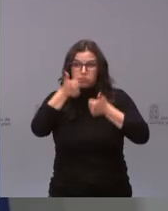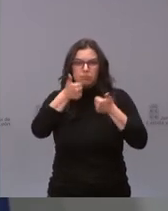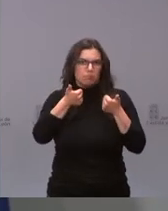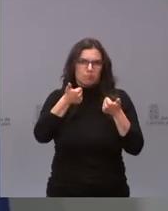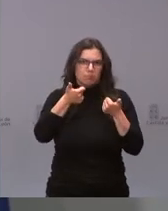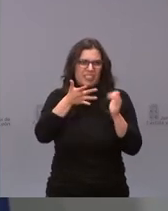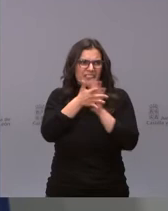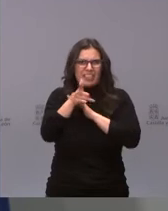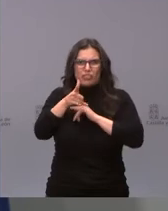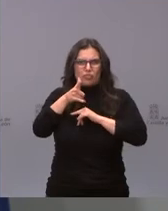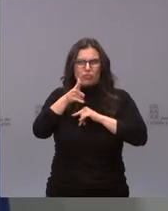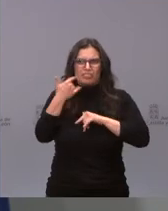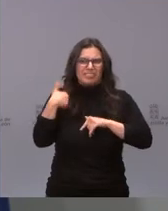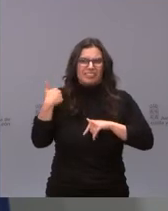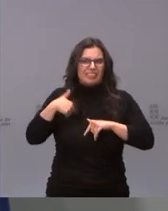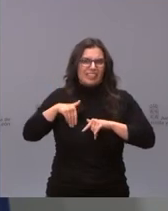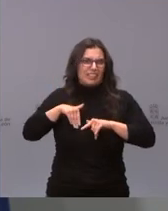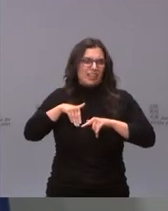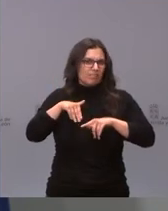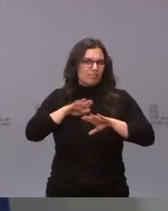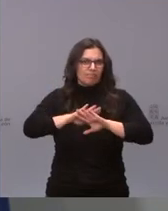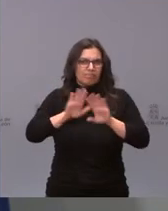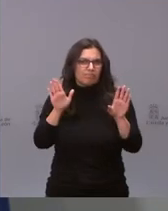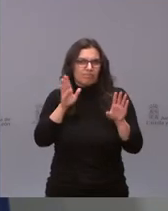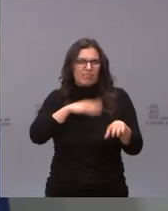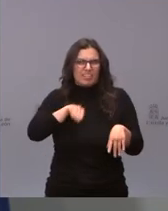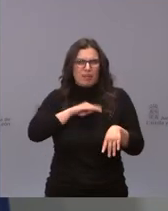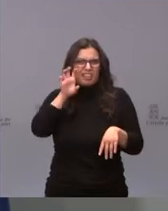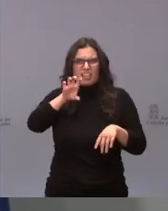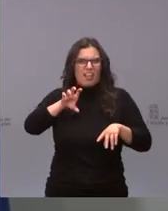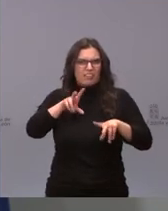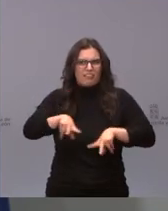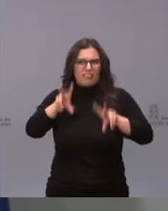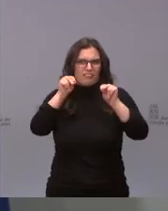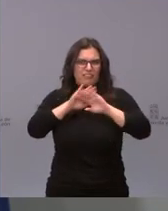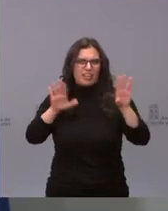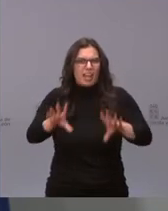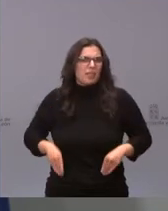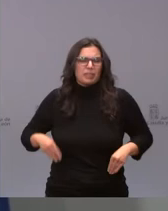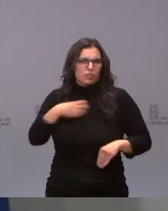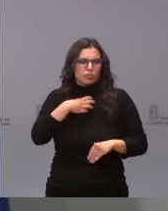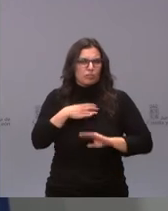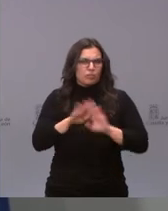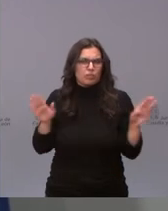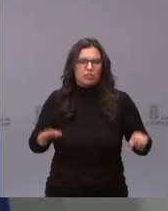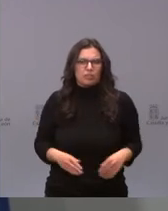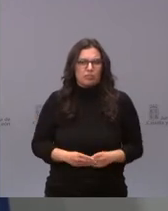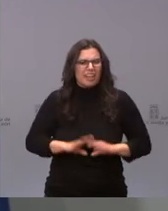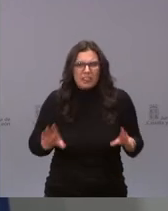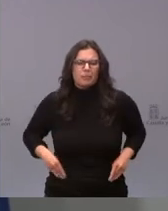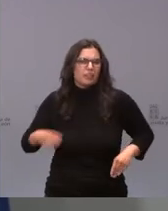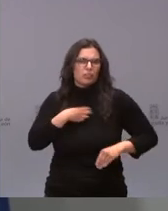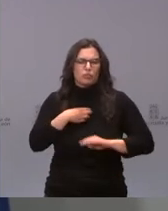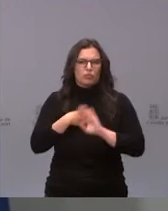el fin de la nación. Esto es inadmisible. Inadmisible.